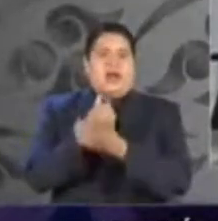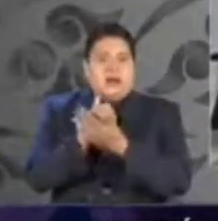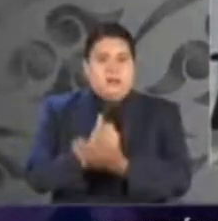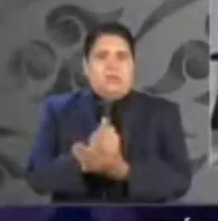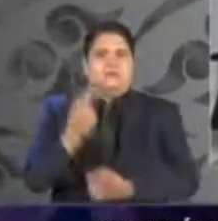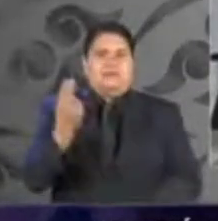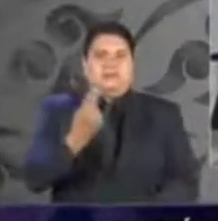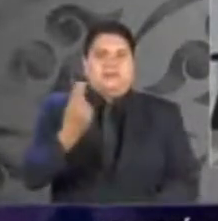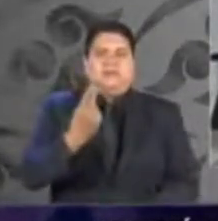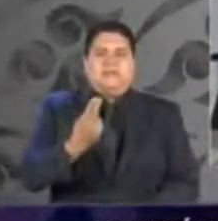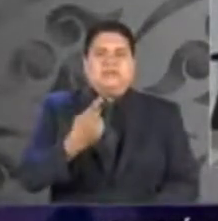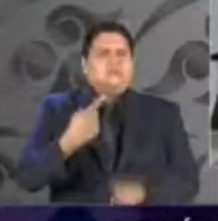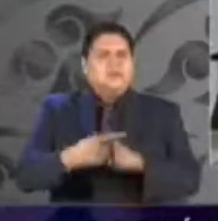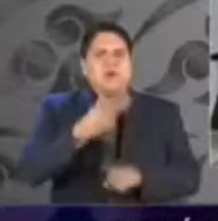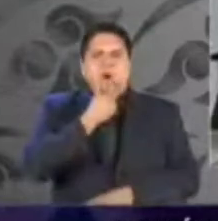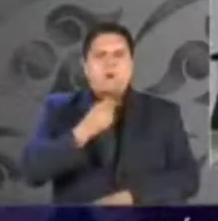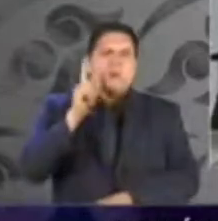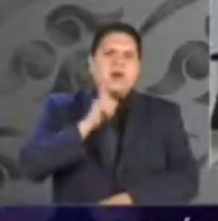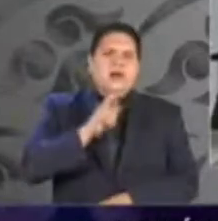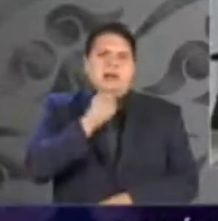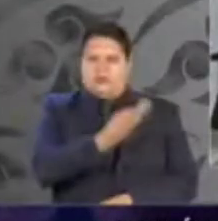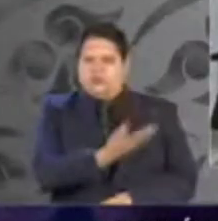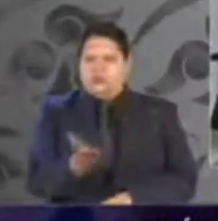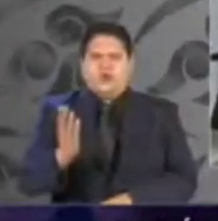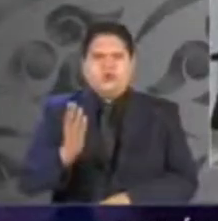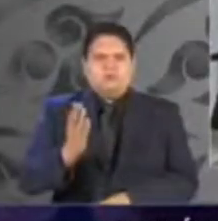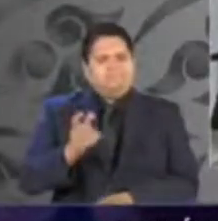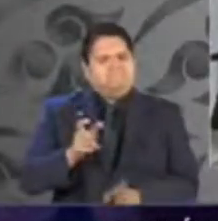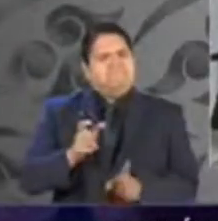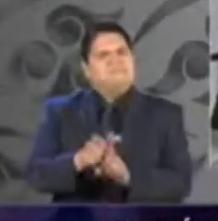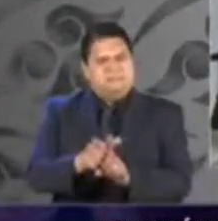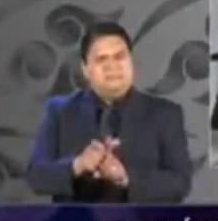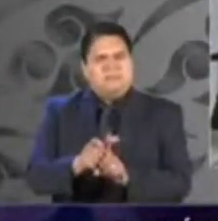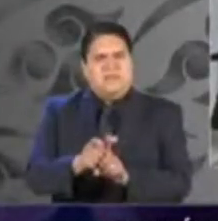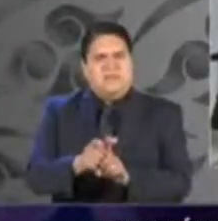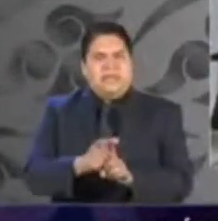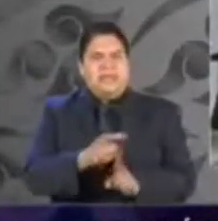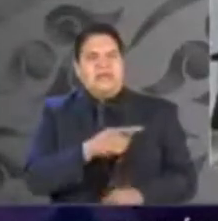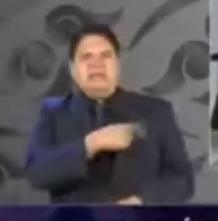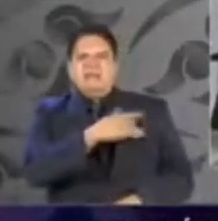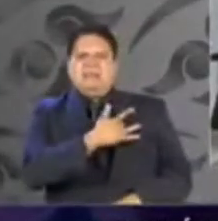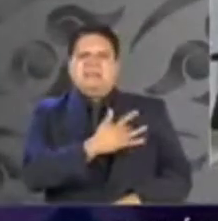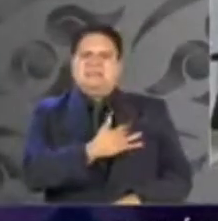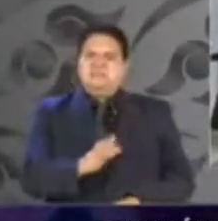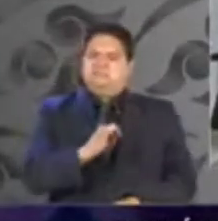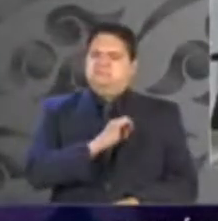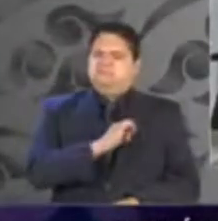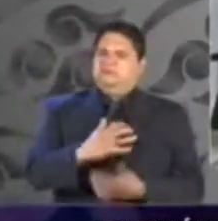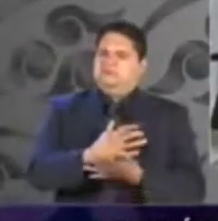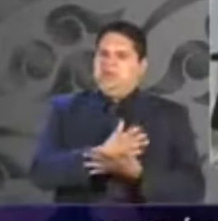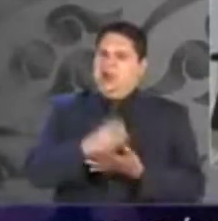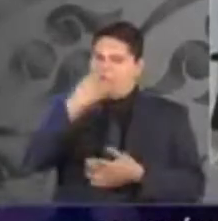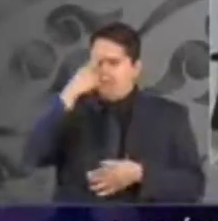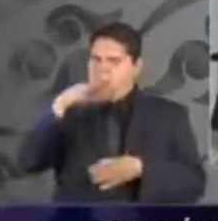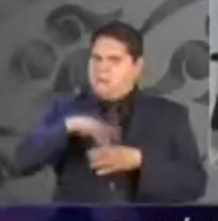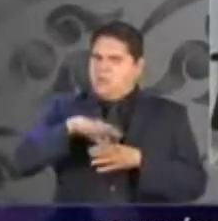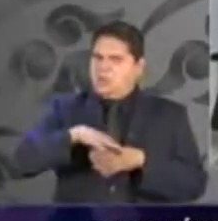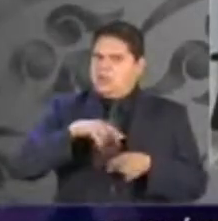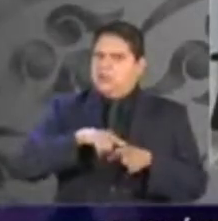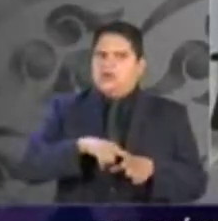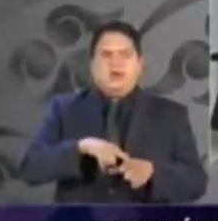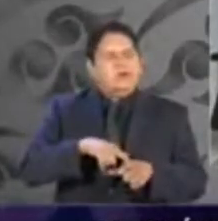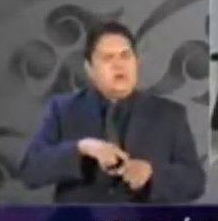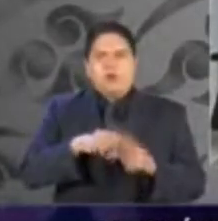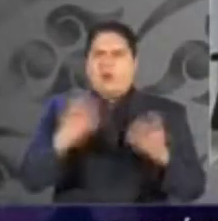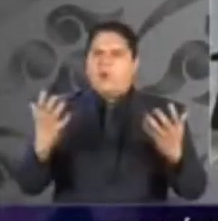de las mujeres, de los niños, que se dejen a un lado las estrategias mezquinas y que se coordinen con el gobierno